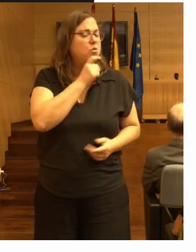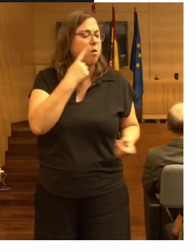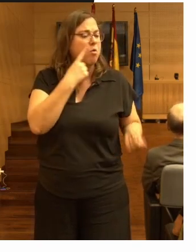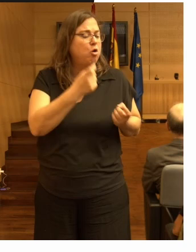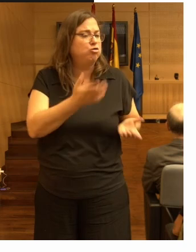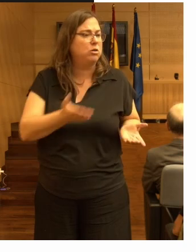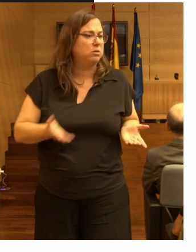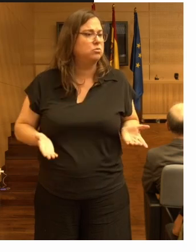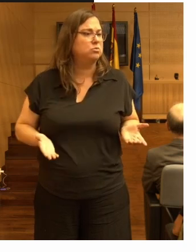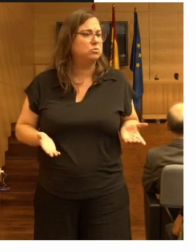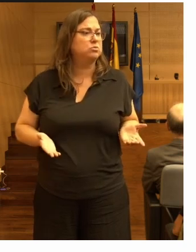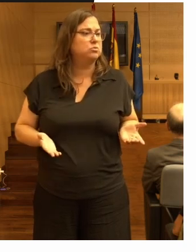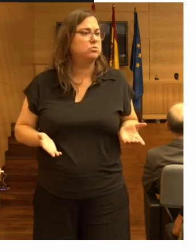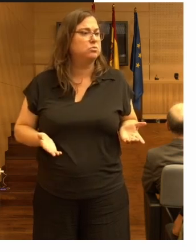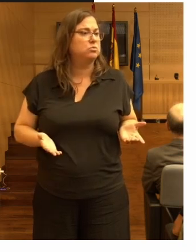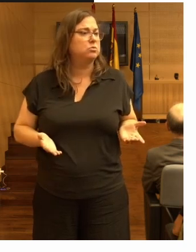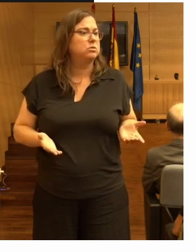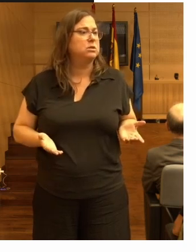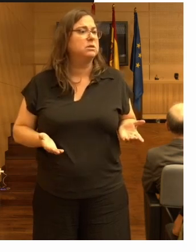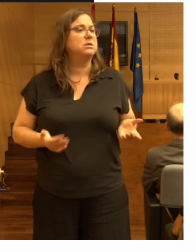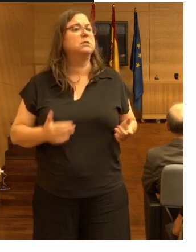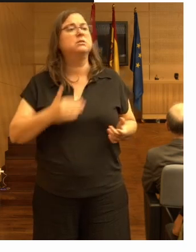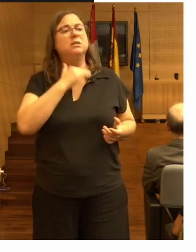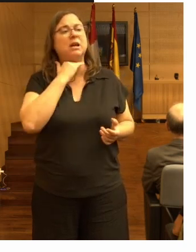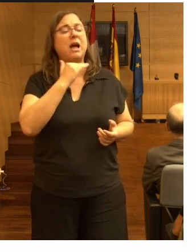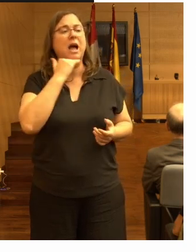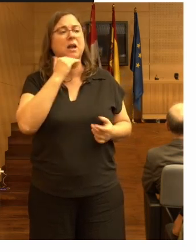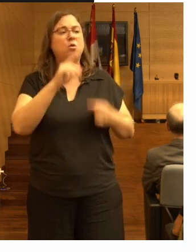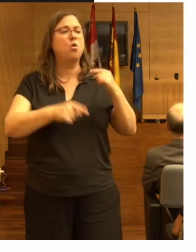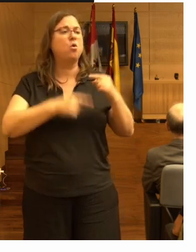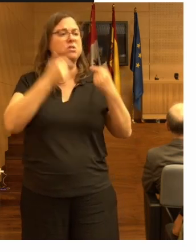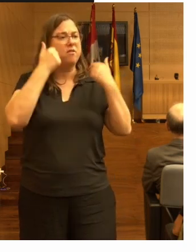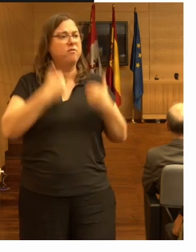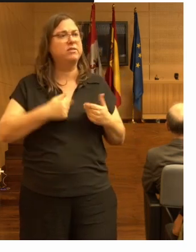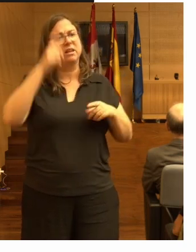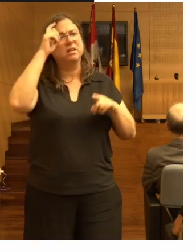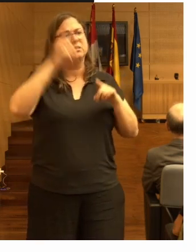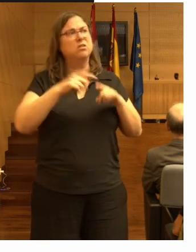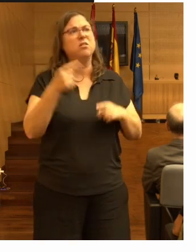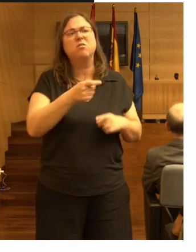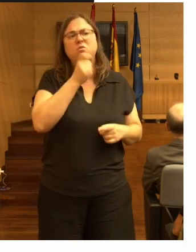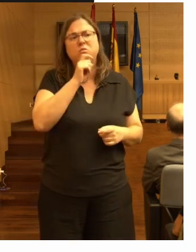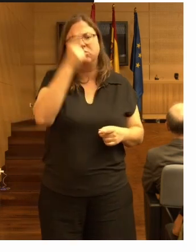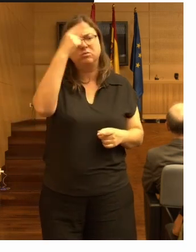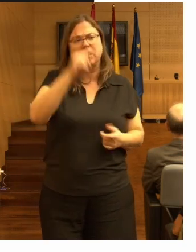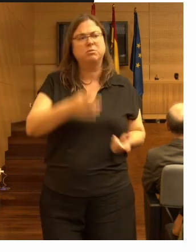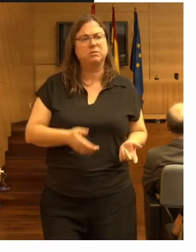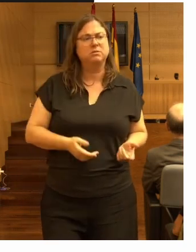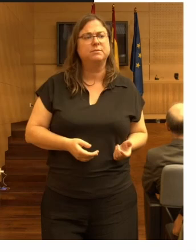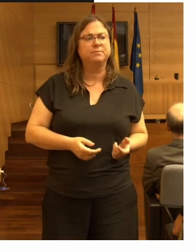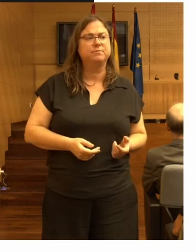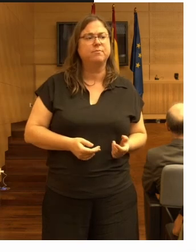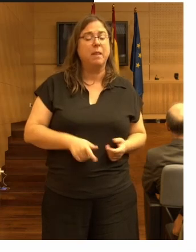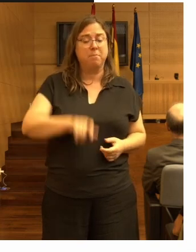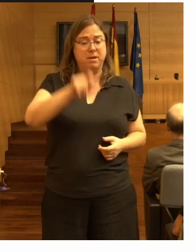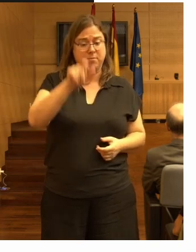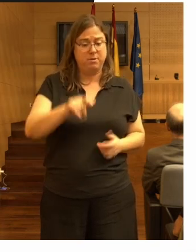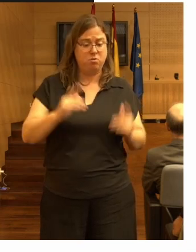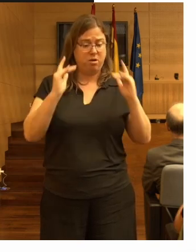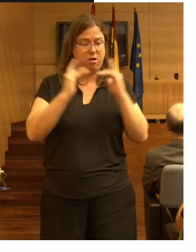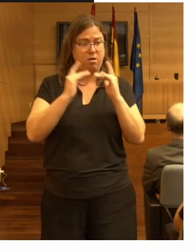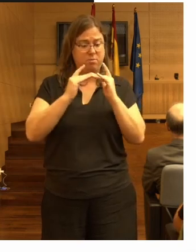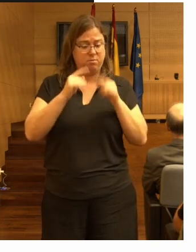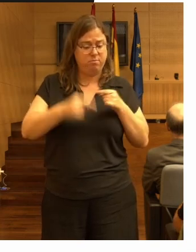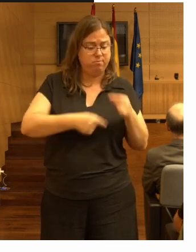controláis? ¿existe algún tipo de consecuencias físicas o psicológicas negativas en esa persona que